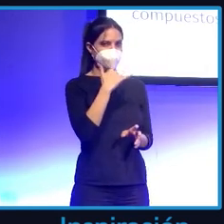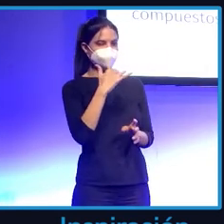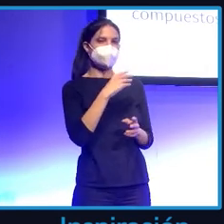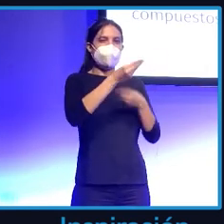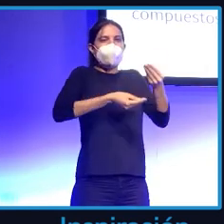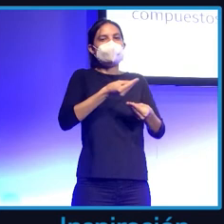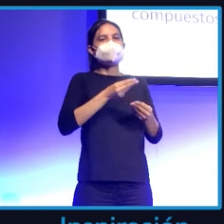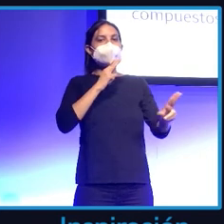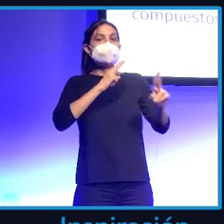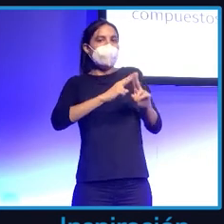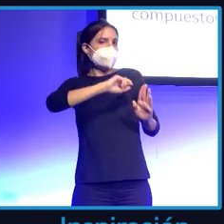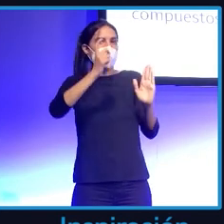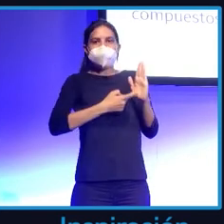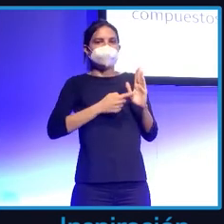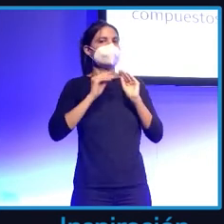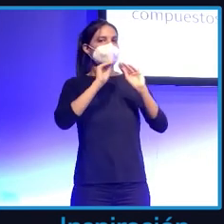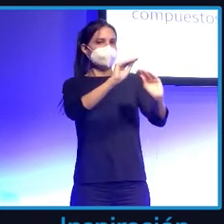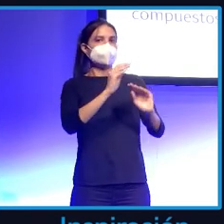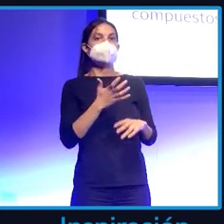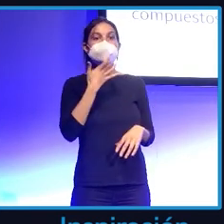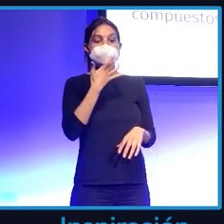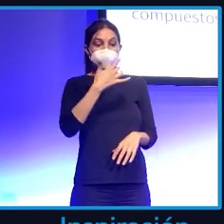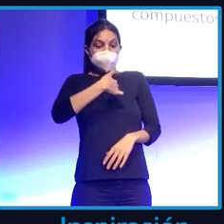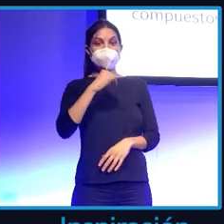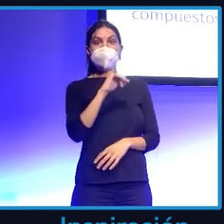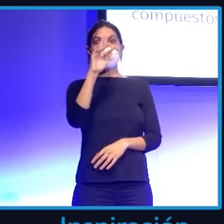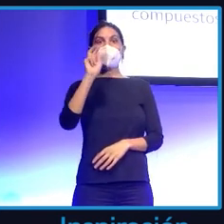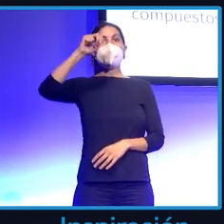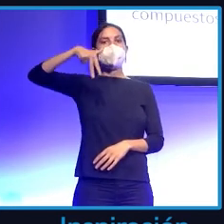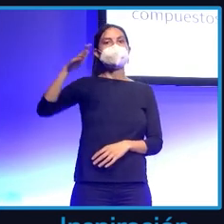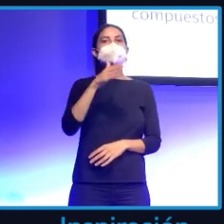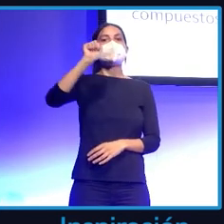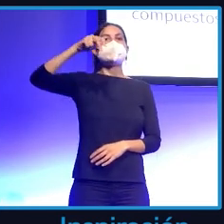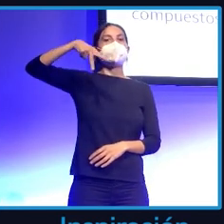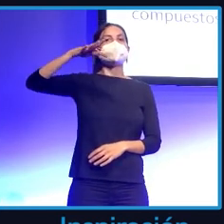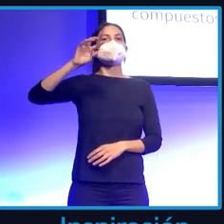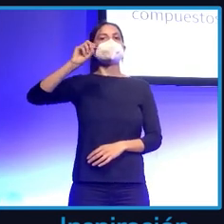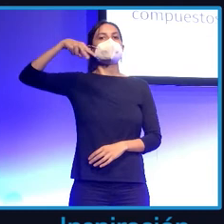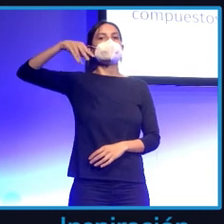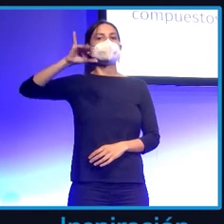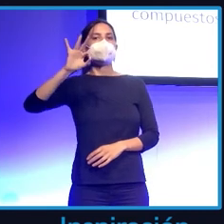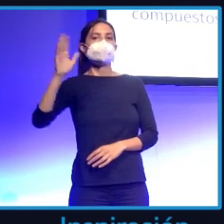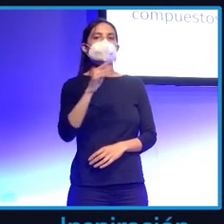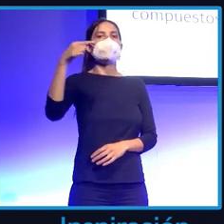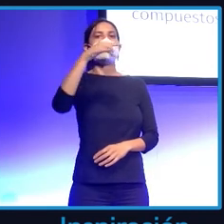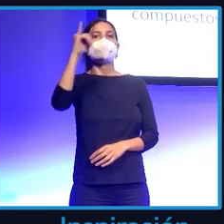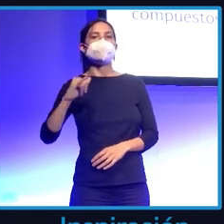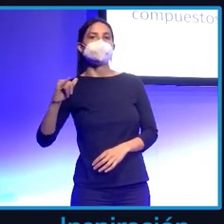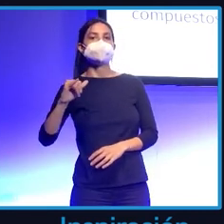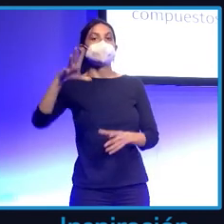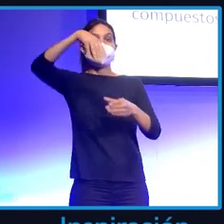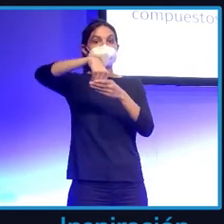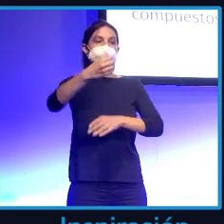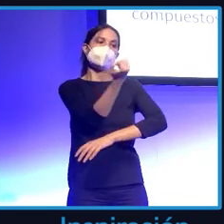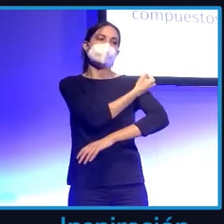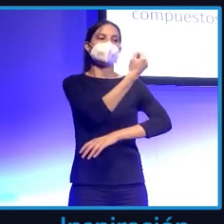su nombre incompleto. Por ejemplo, si yo me llamo Juan Antonio González pues yo pongo en los registros que me llamo